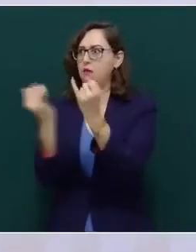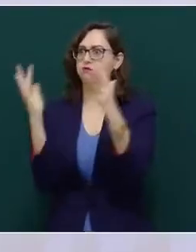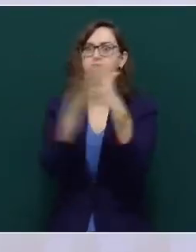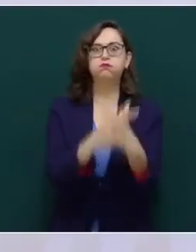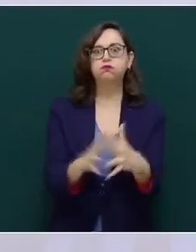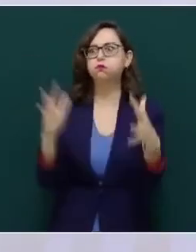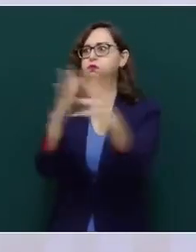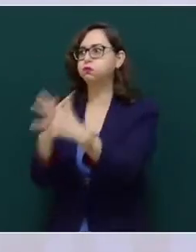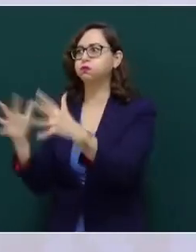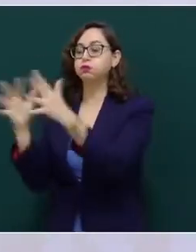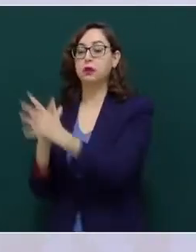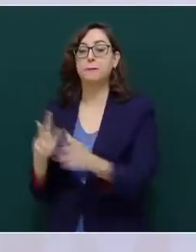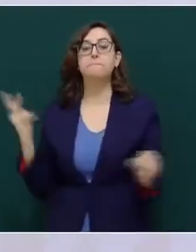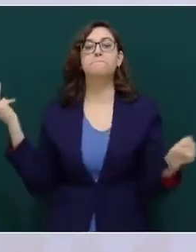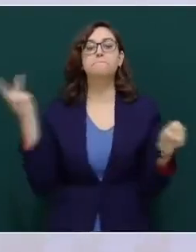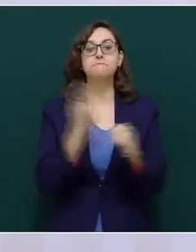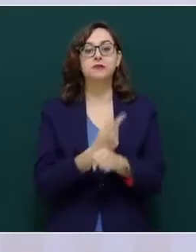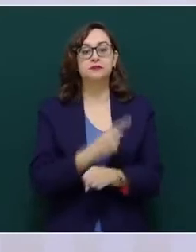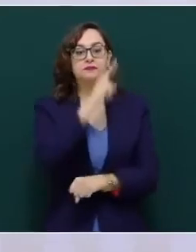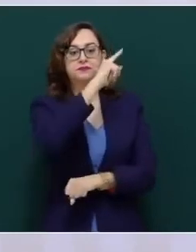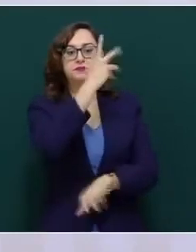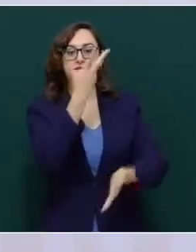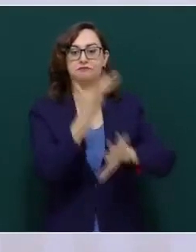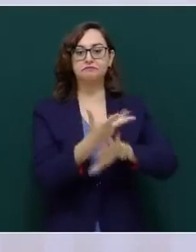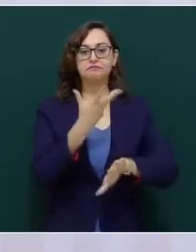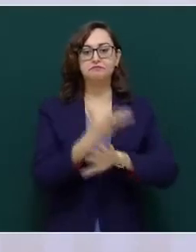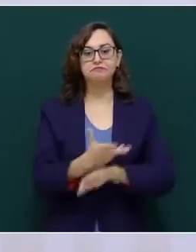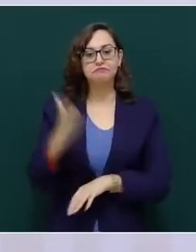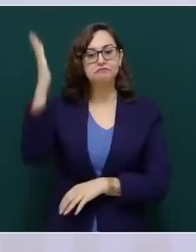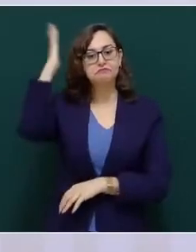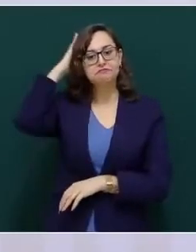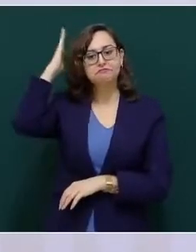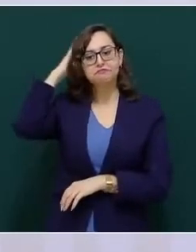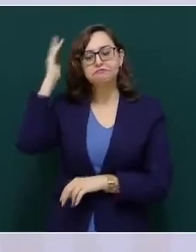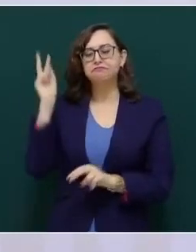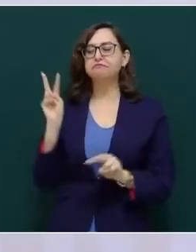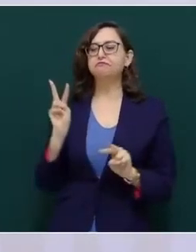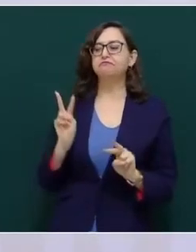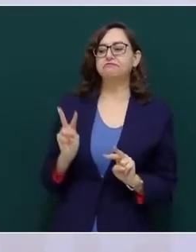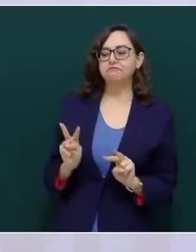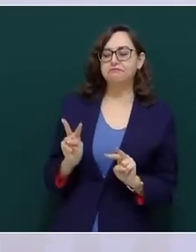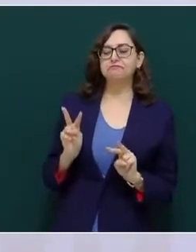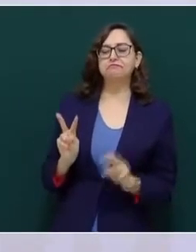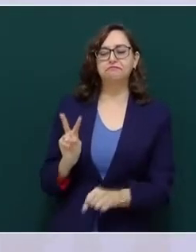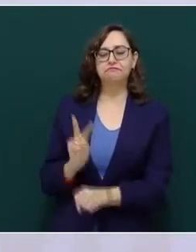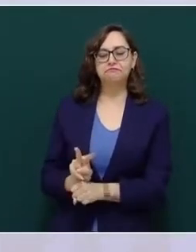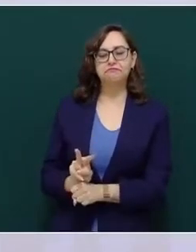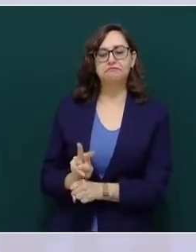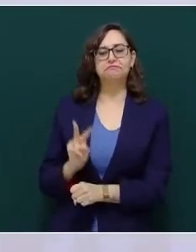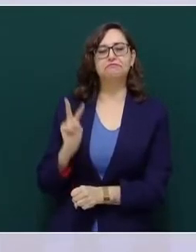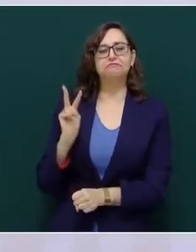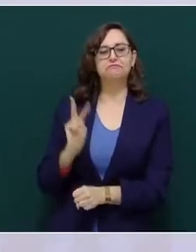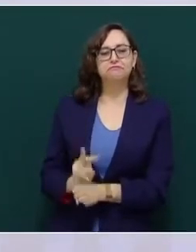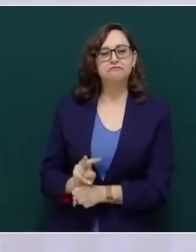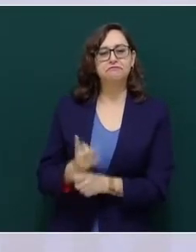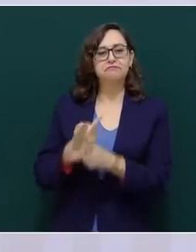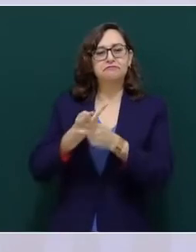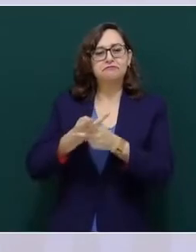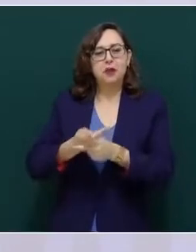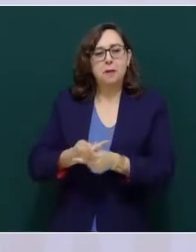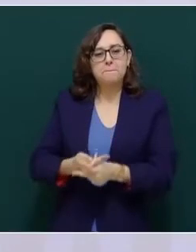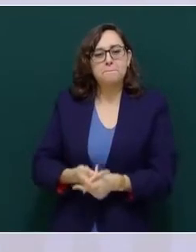con óptica enteramente pragmática, siguieron los acontecimientos con